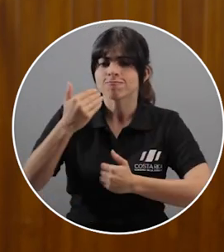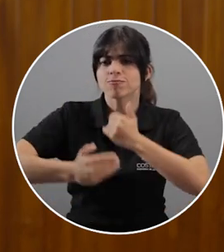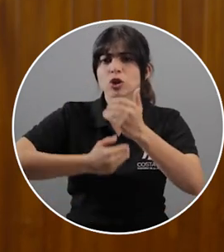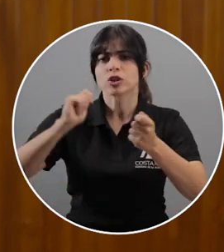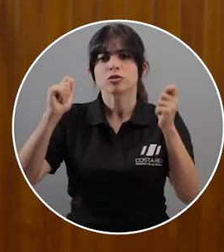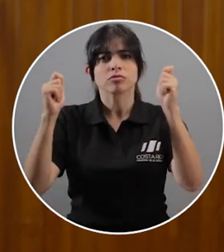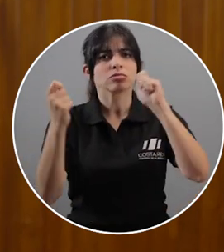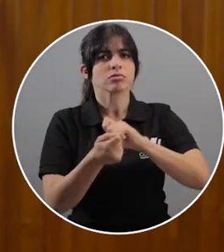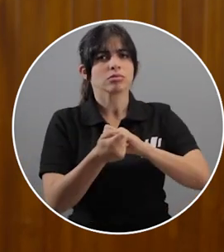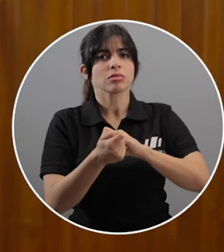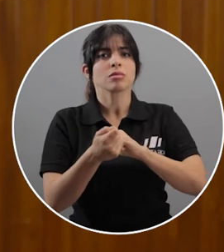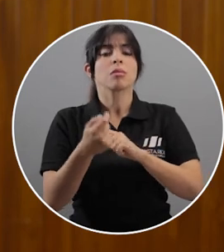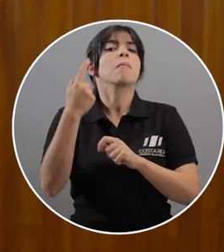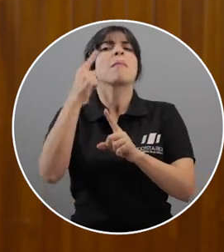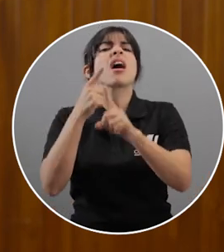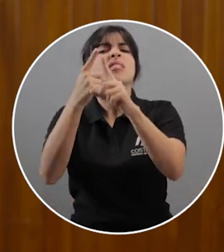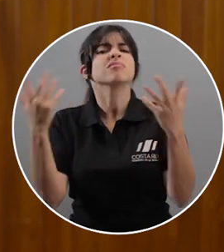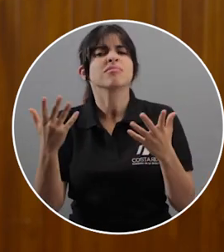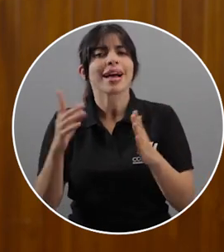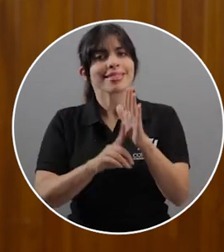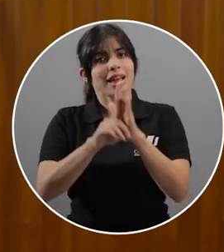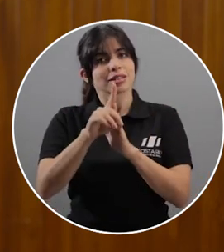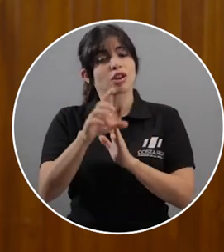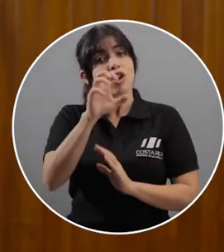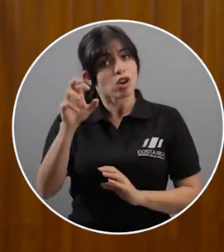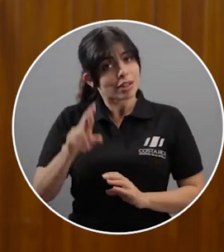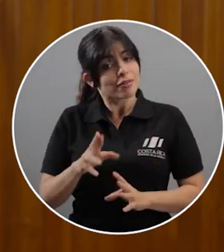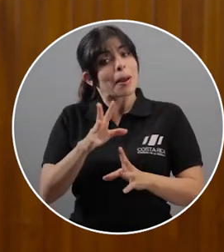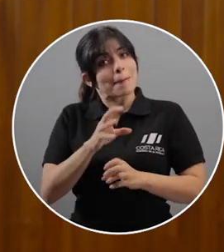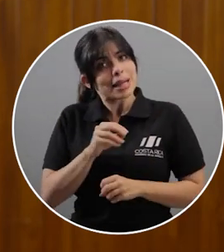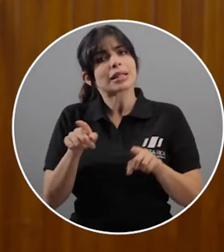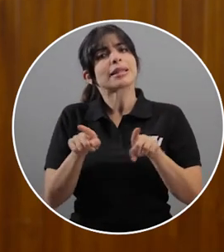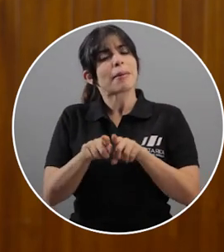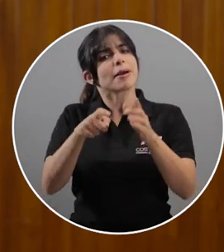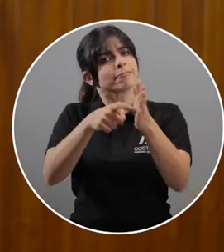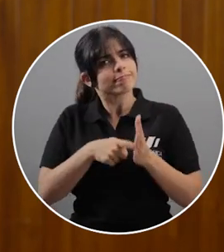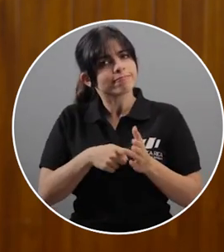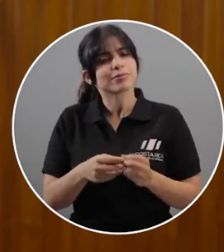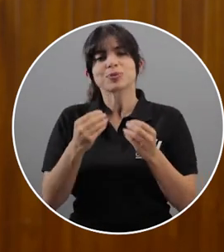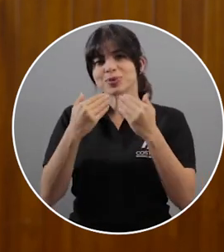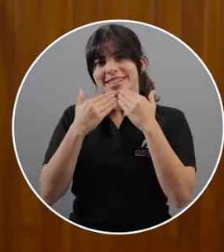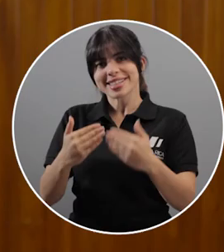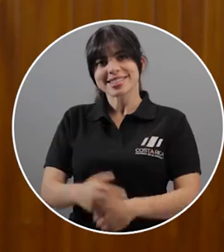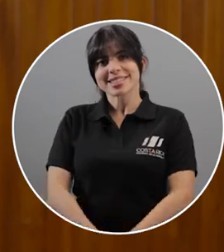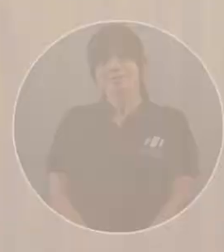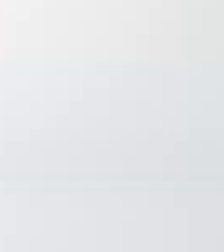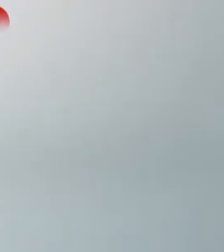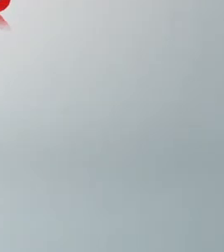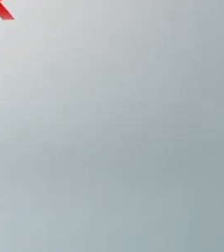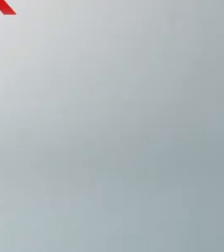proceso de transformación hacia el desarrollo que Costa Rica merece y demanda. Muchas gracias.